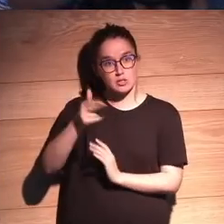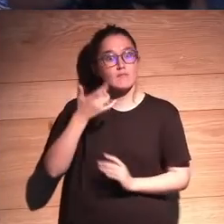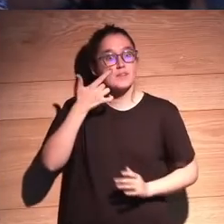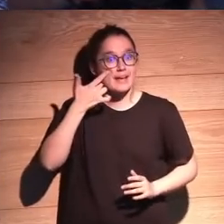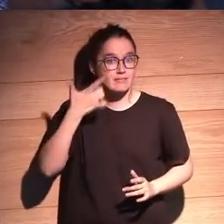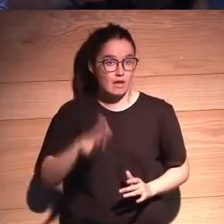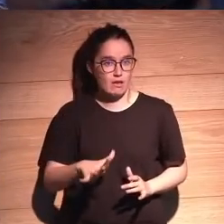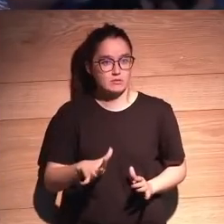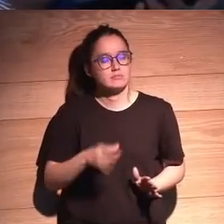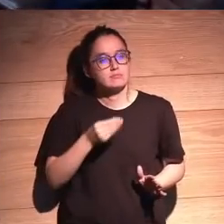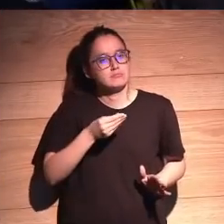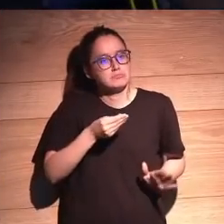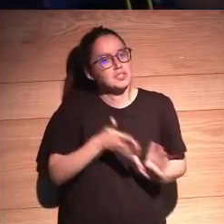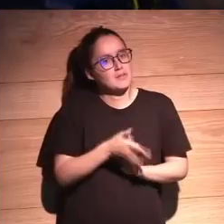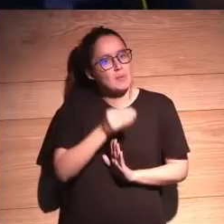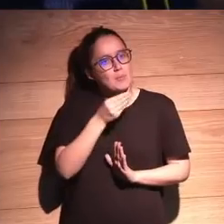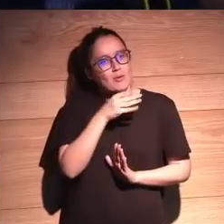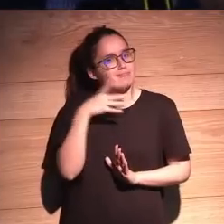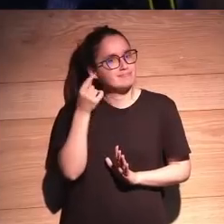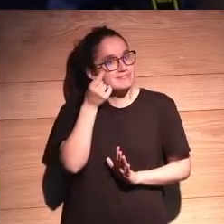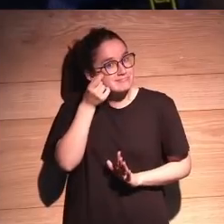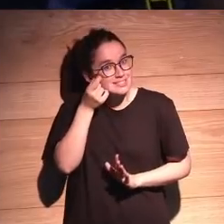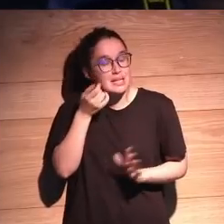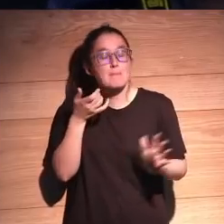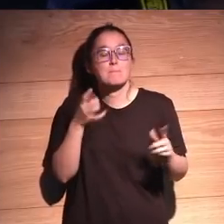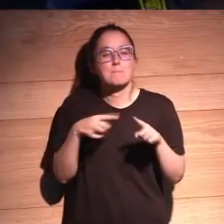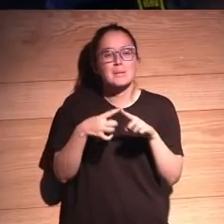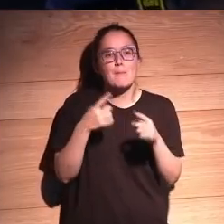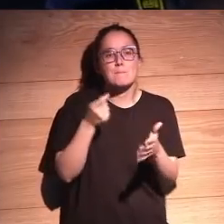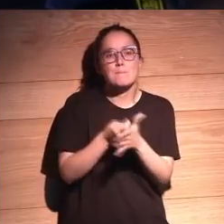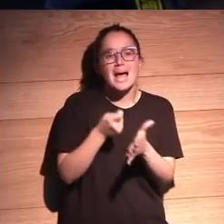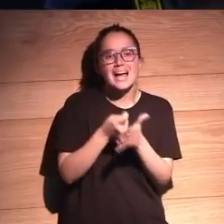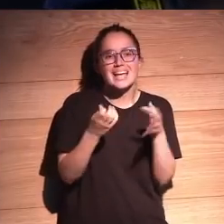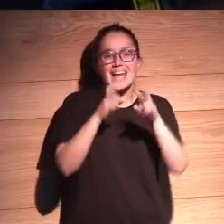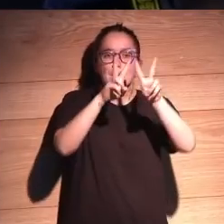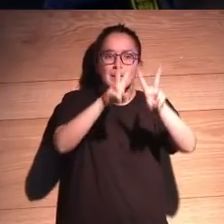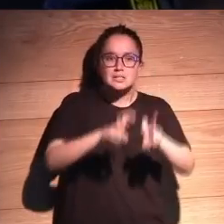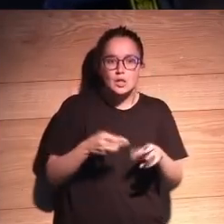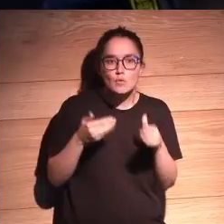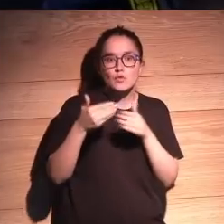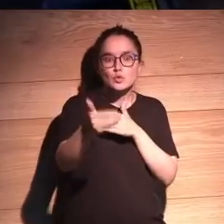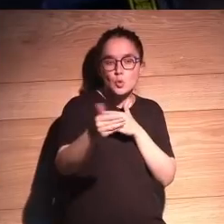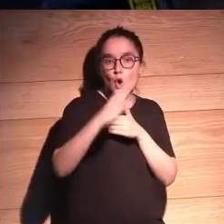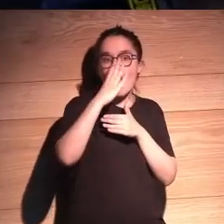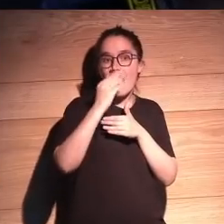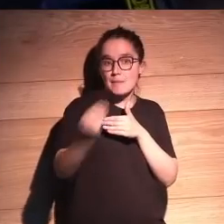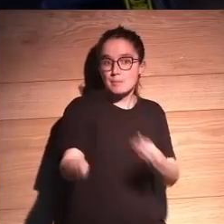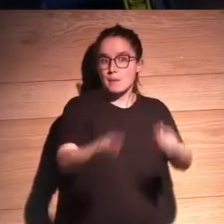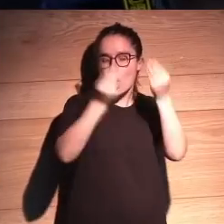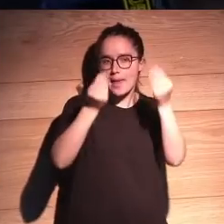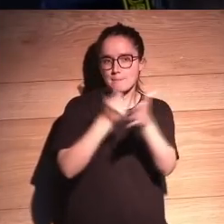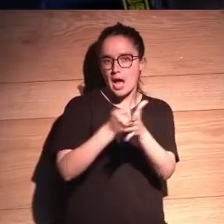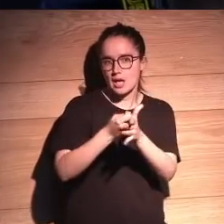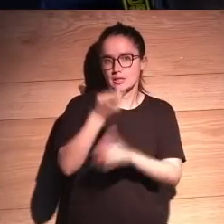Es astuto, de esta manera. Es más, paga la investigación de la siguiente generación de trenes.